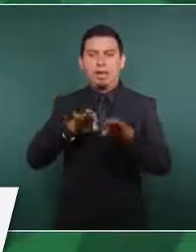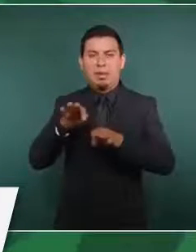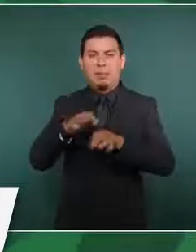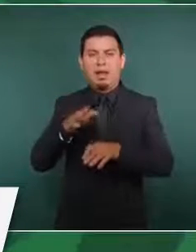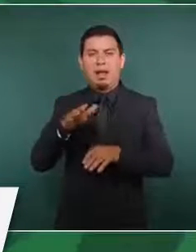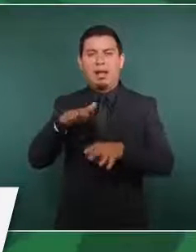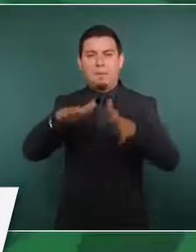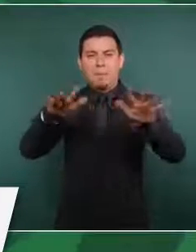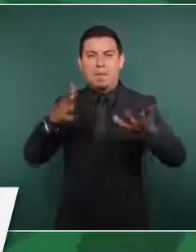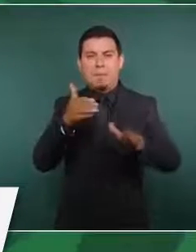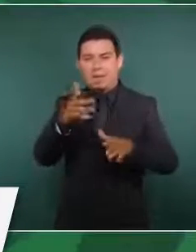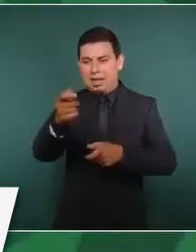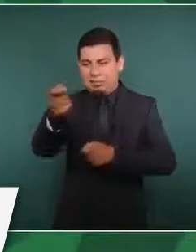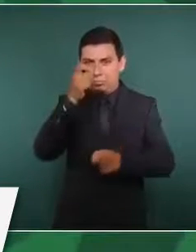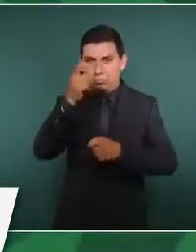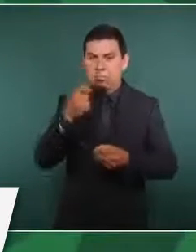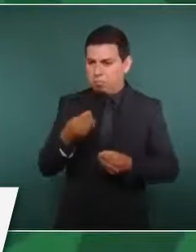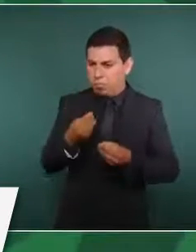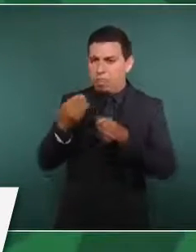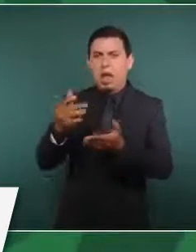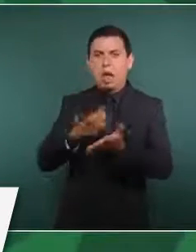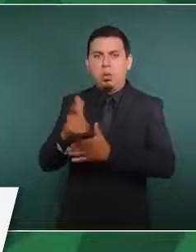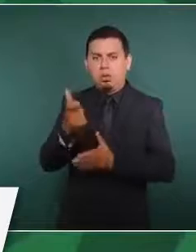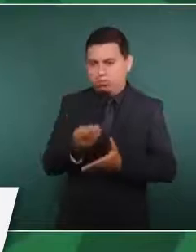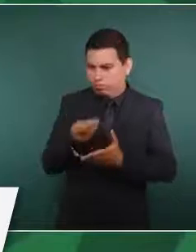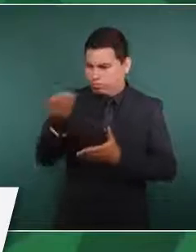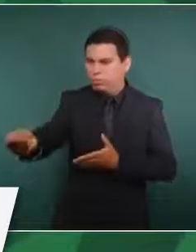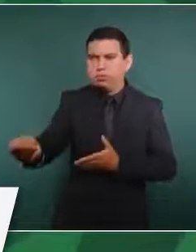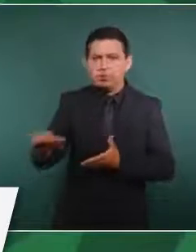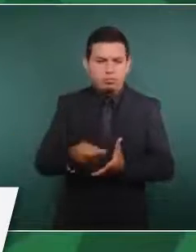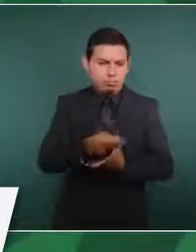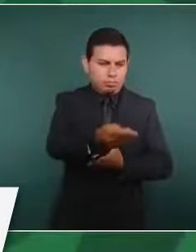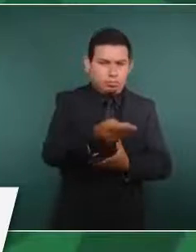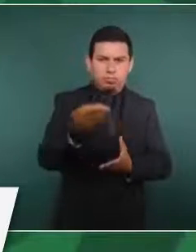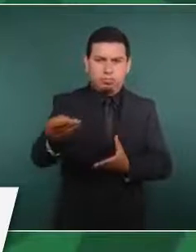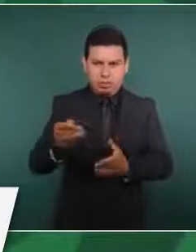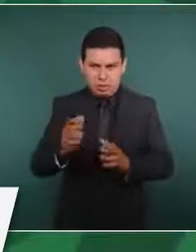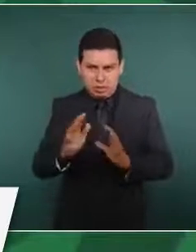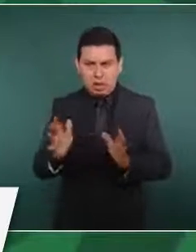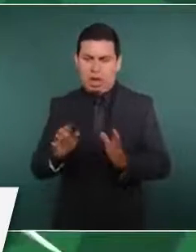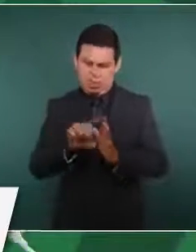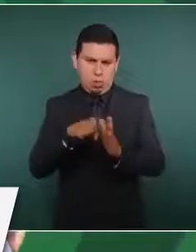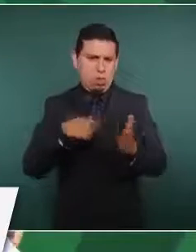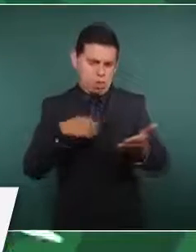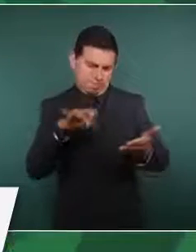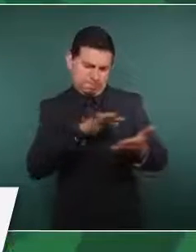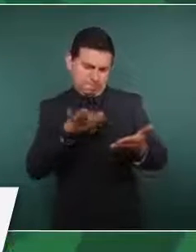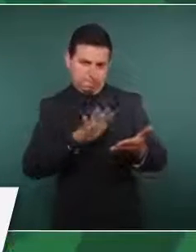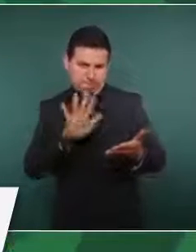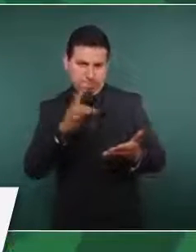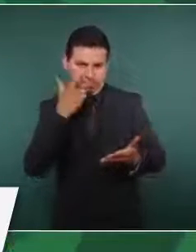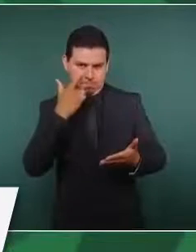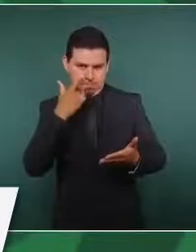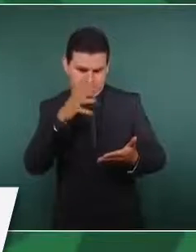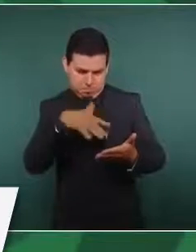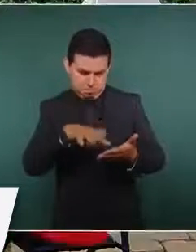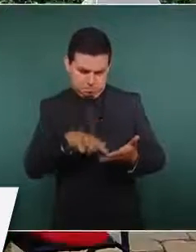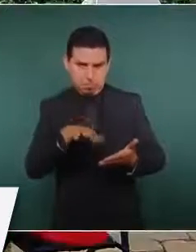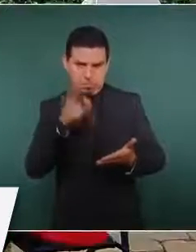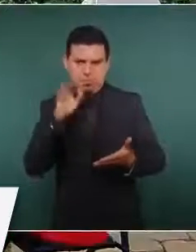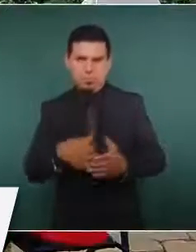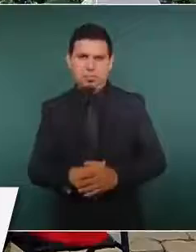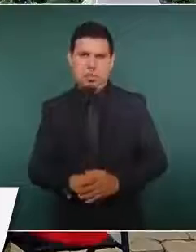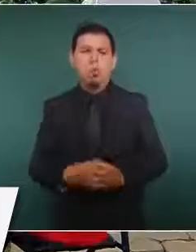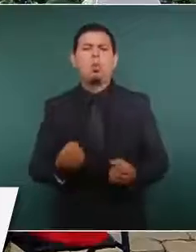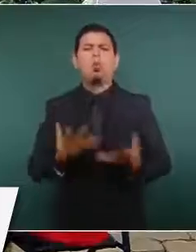les voy a comentar a